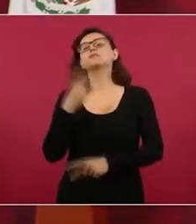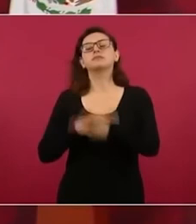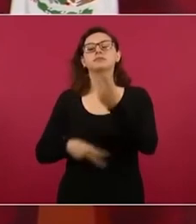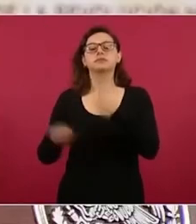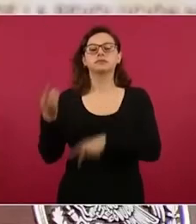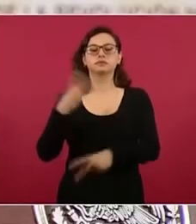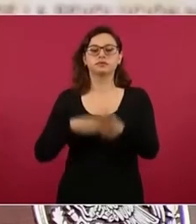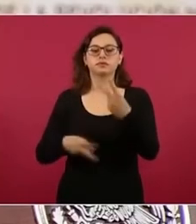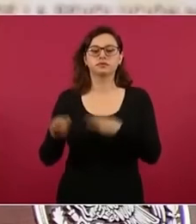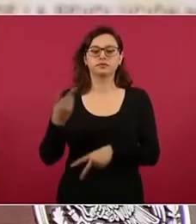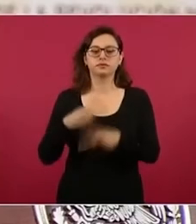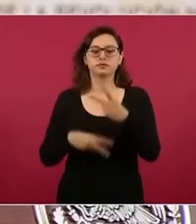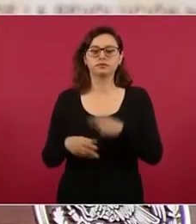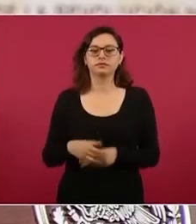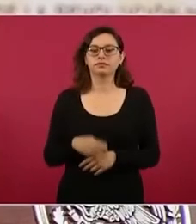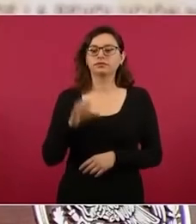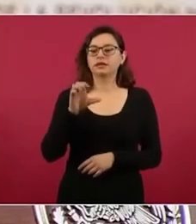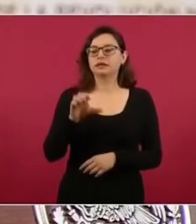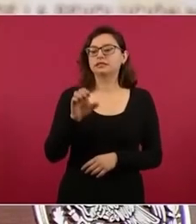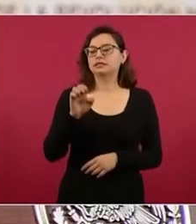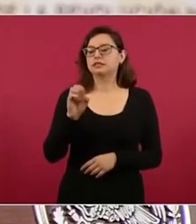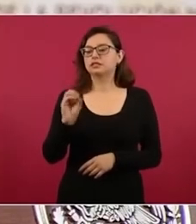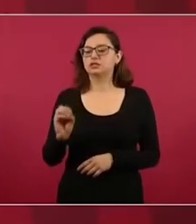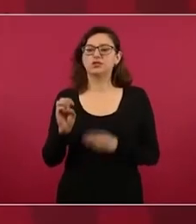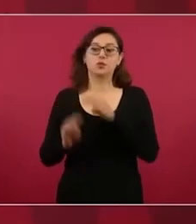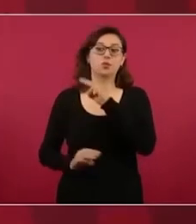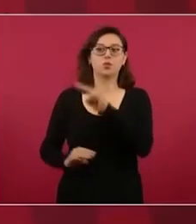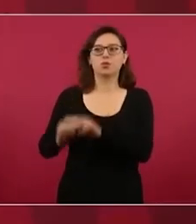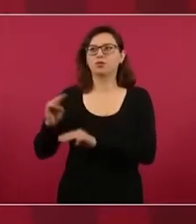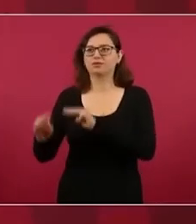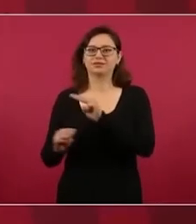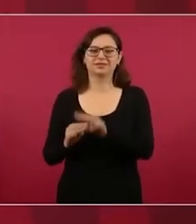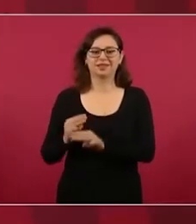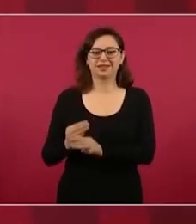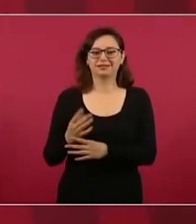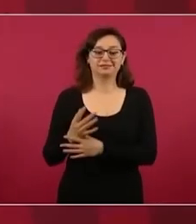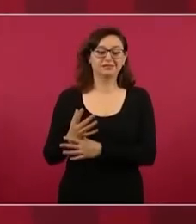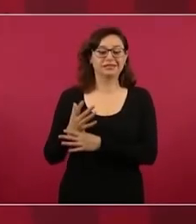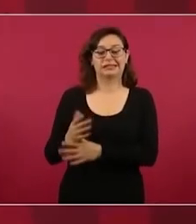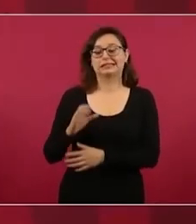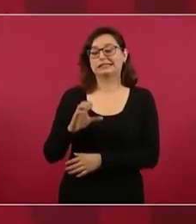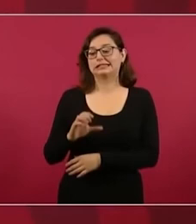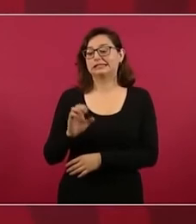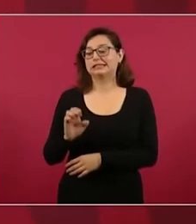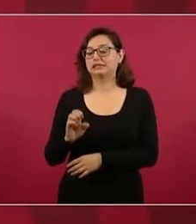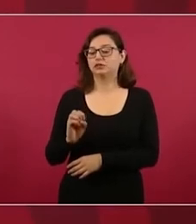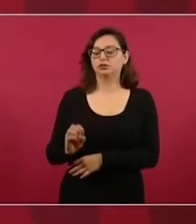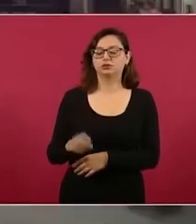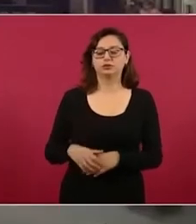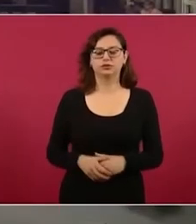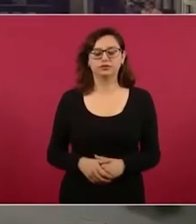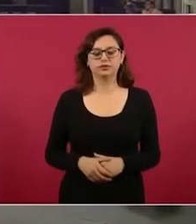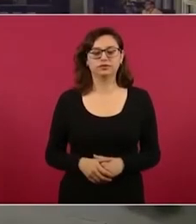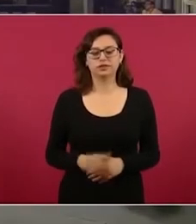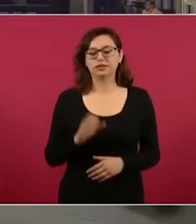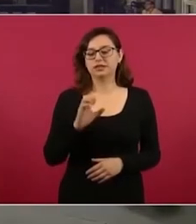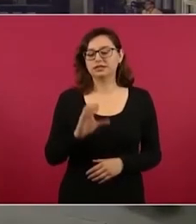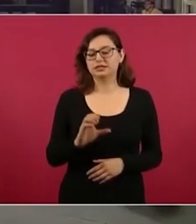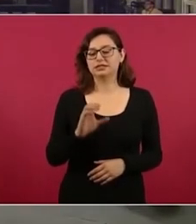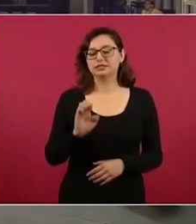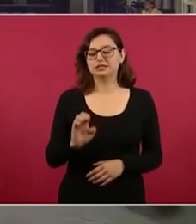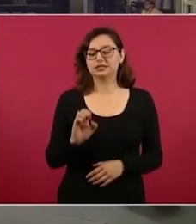los CIO mundial así le llaman este ¿eh? CIO